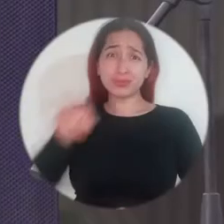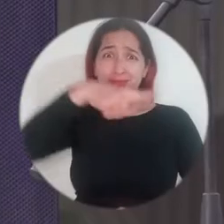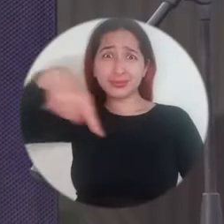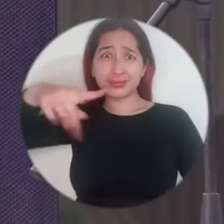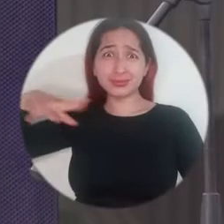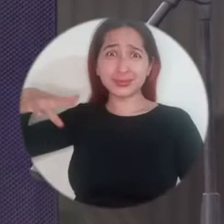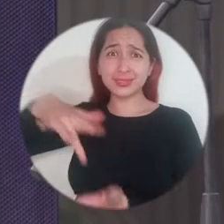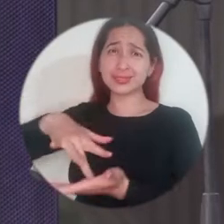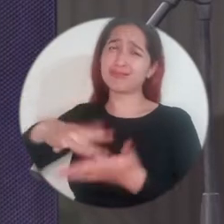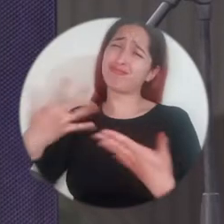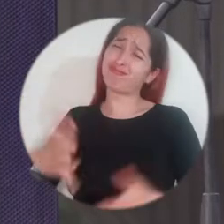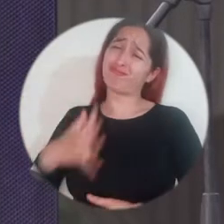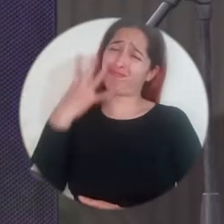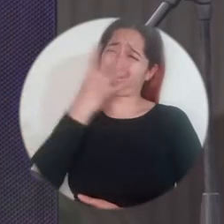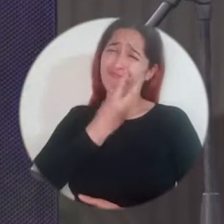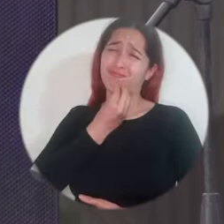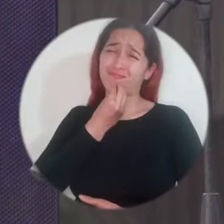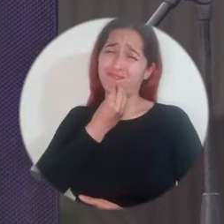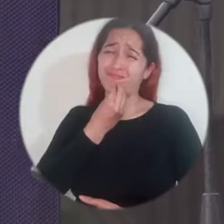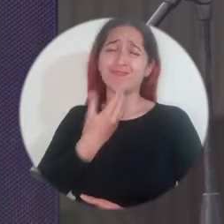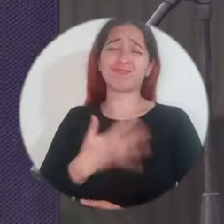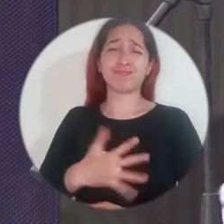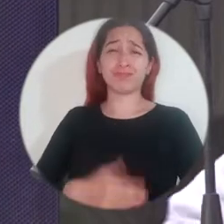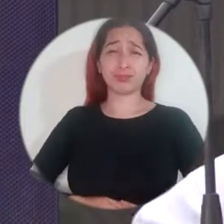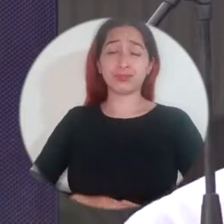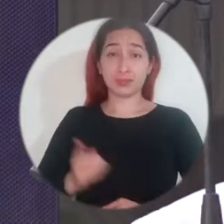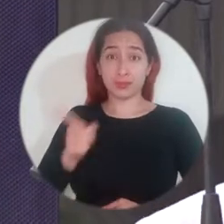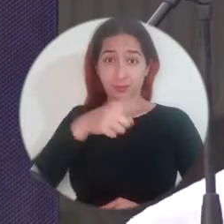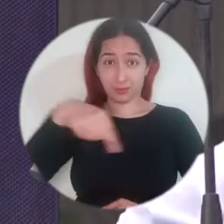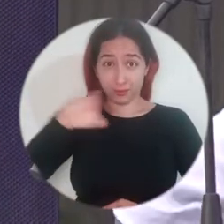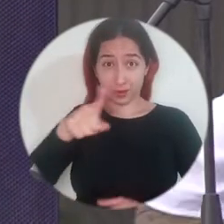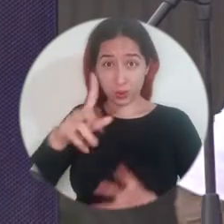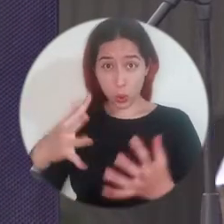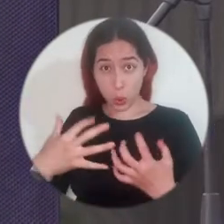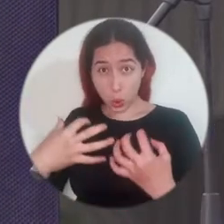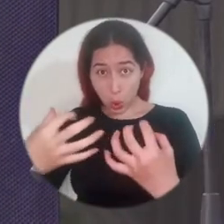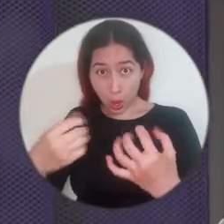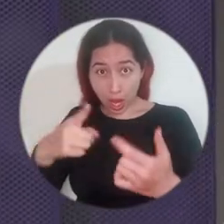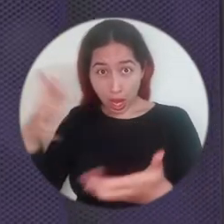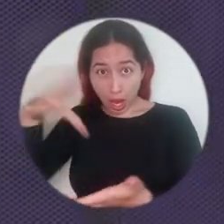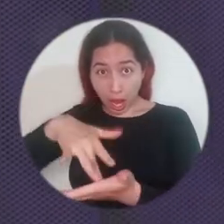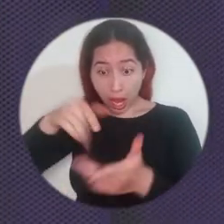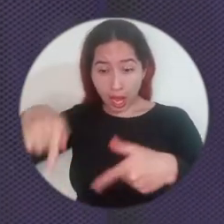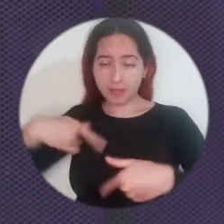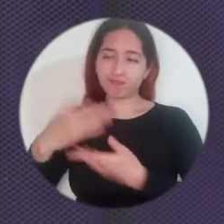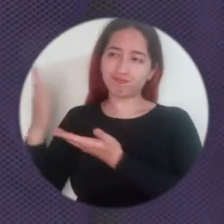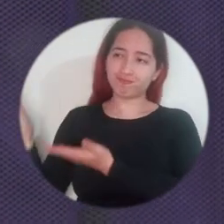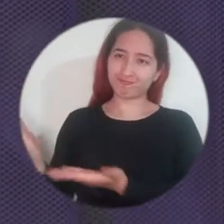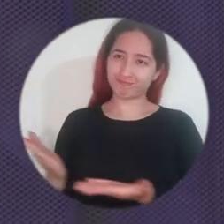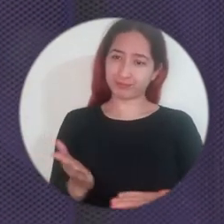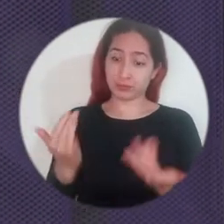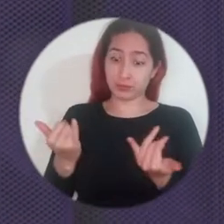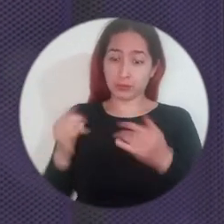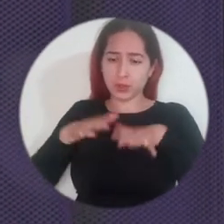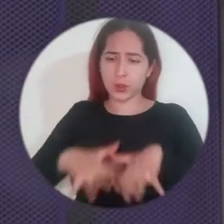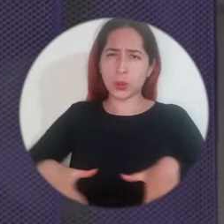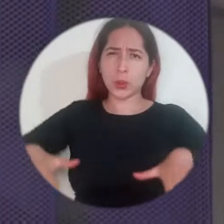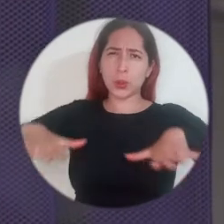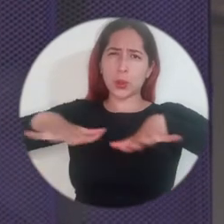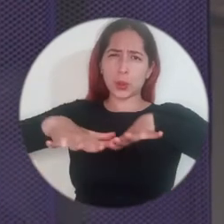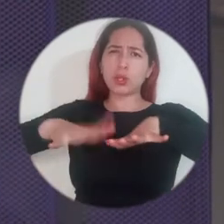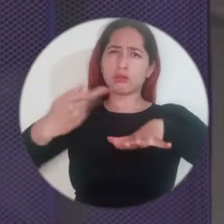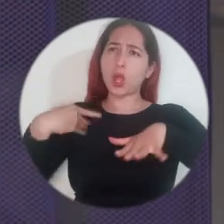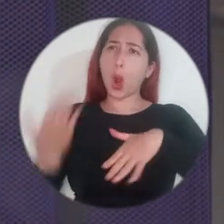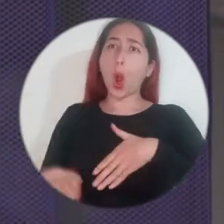Qué bonito tenerlos aquí. Y aquí quiero, ante todo, darles la bienvenida a todos los que están haciendo posible este espacio que tenemos